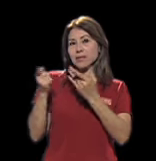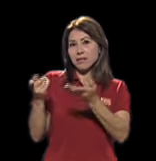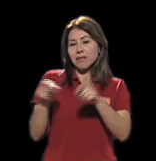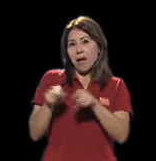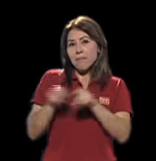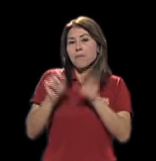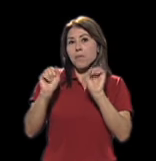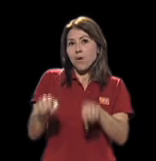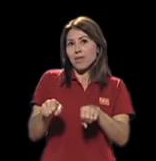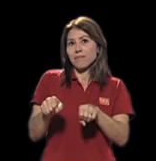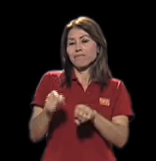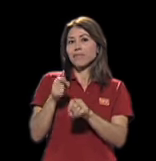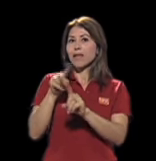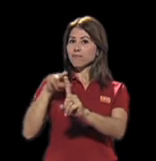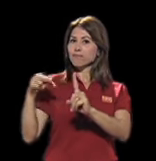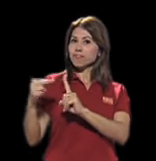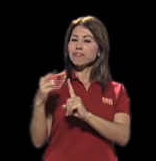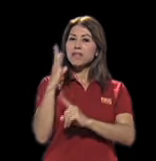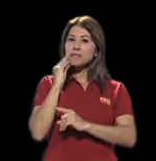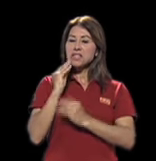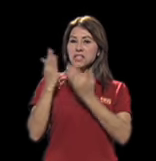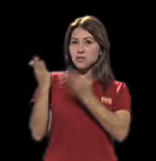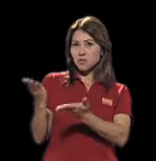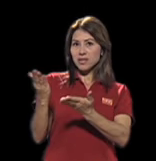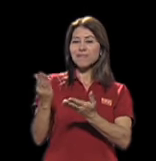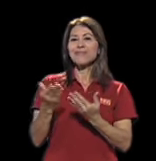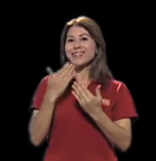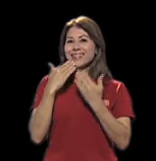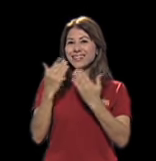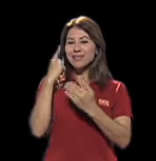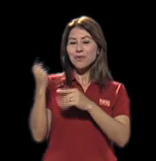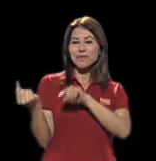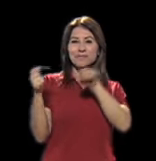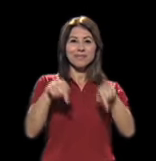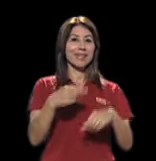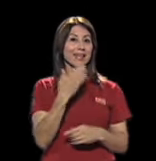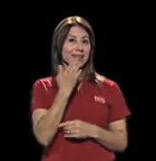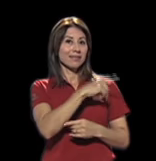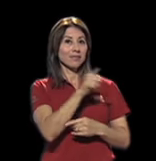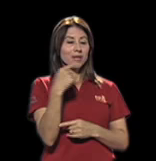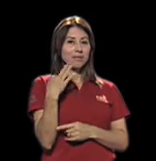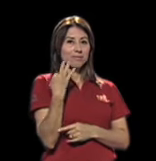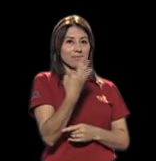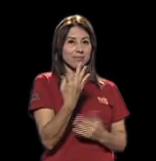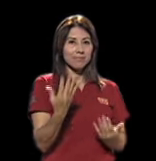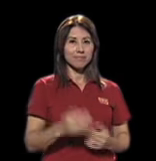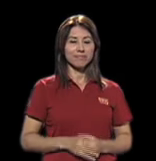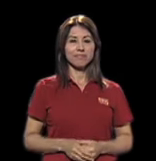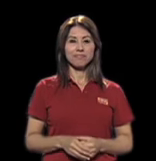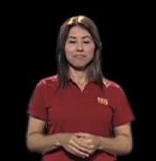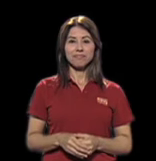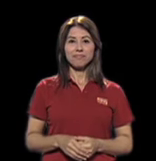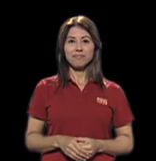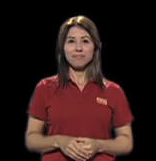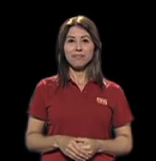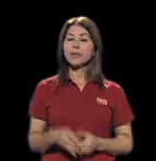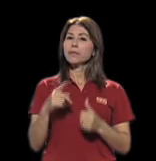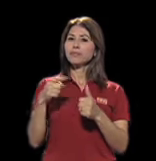también dar desde su experiencia. Muchas gracias, Shirley, por acompañarnos. Gracias a ustedes por la invitación. Shirley,